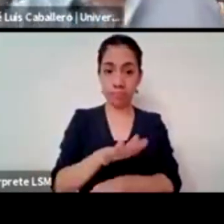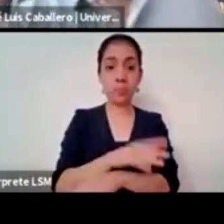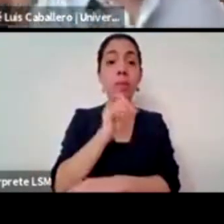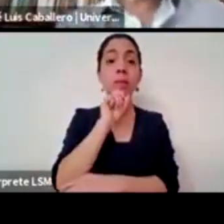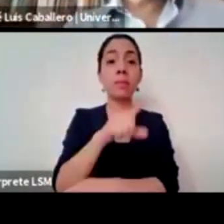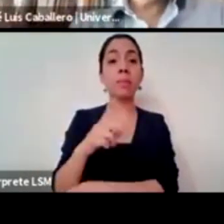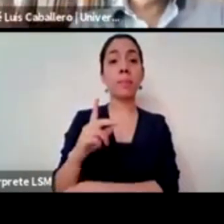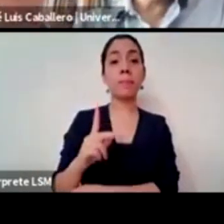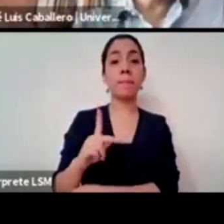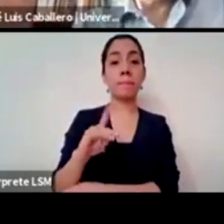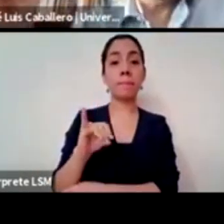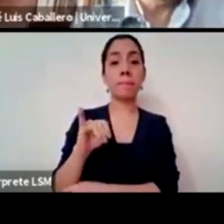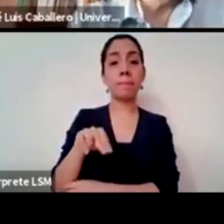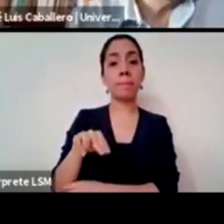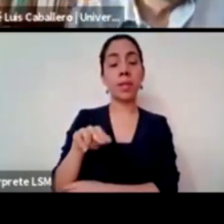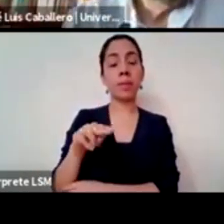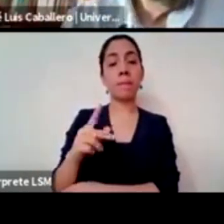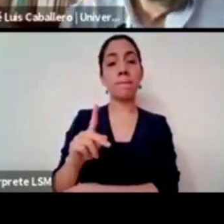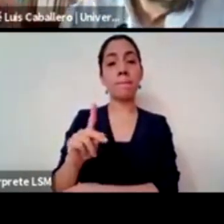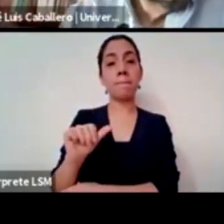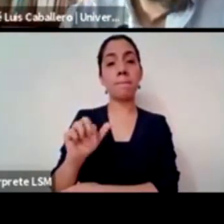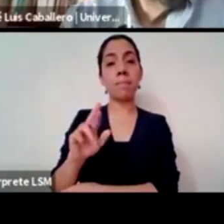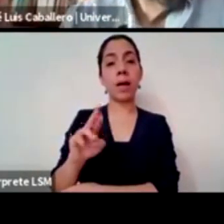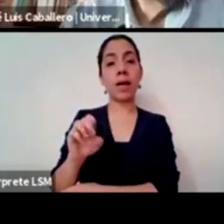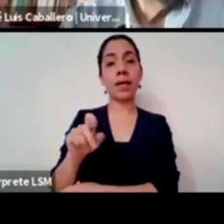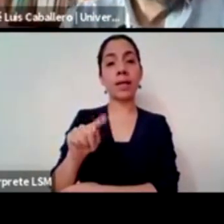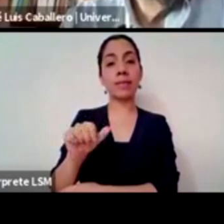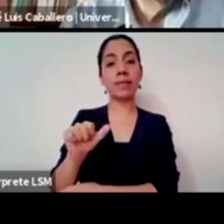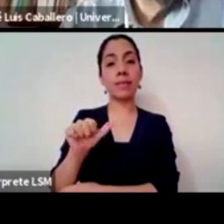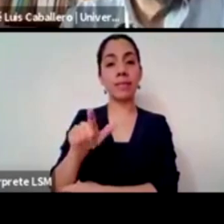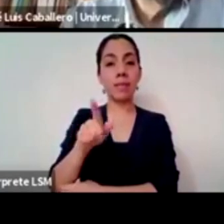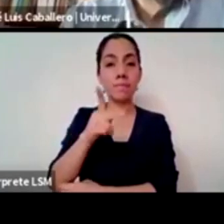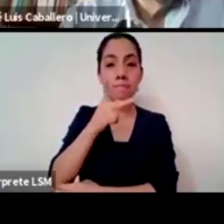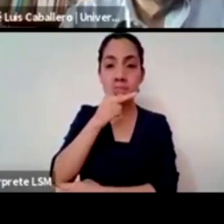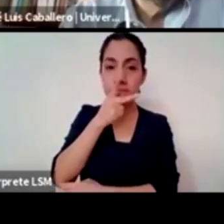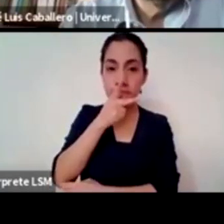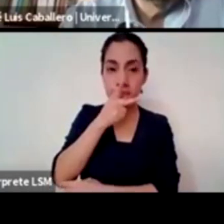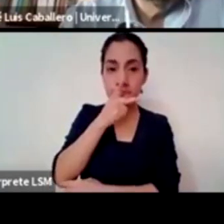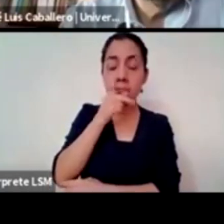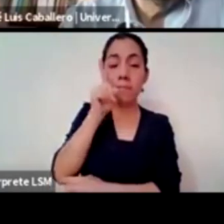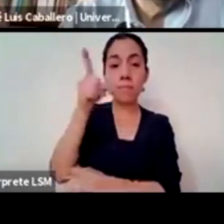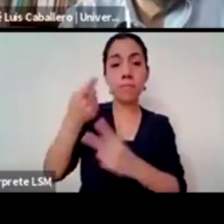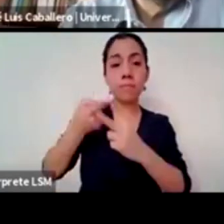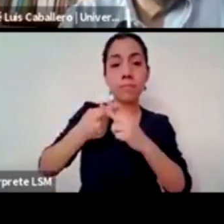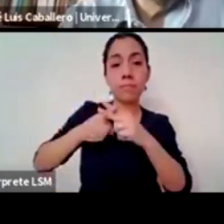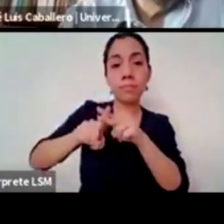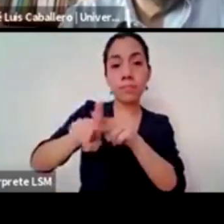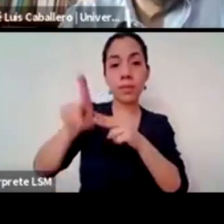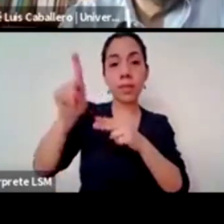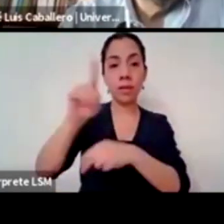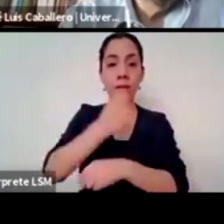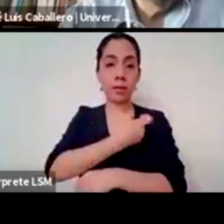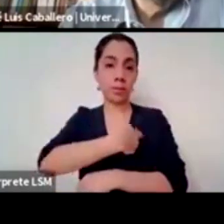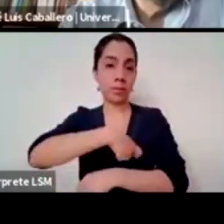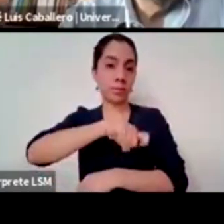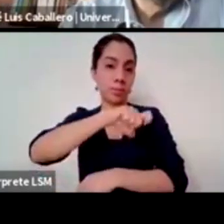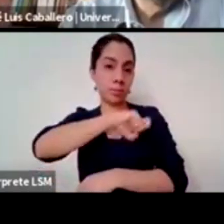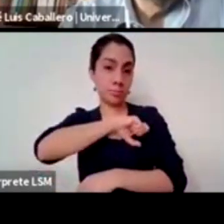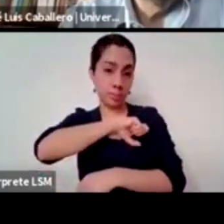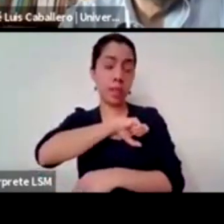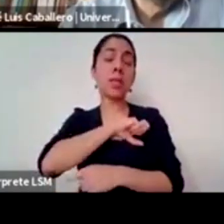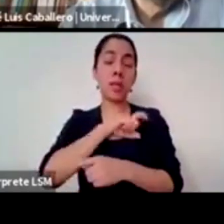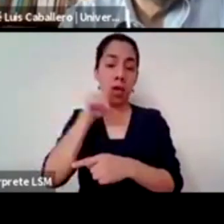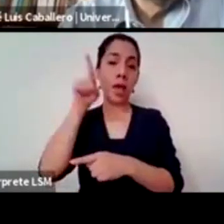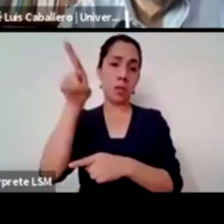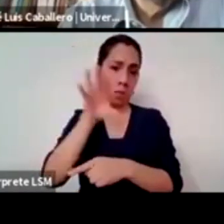surgió primeramente en la península ibérica y claramente si allá pega aquí también puede